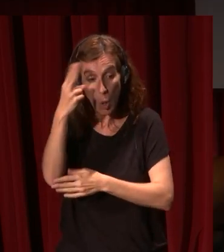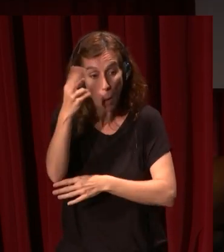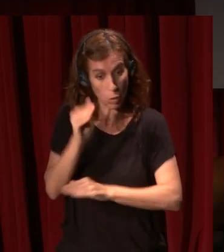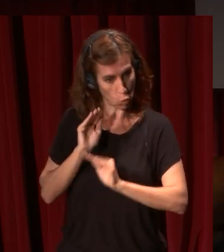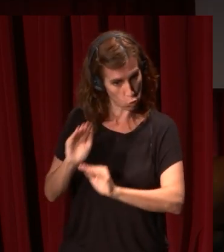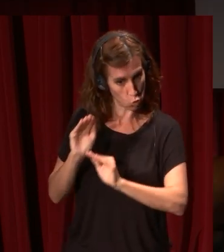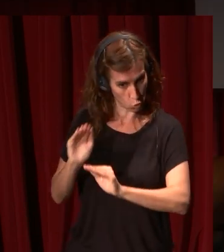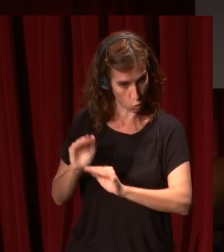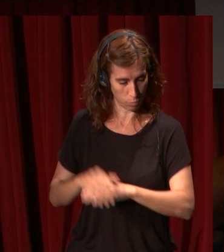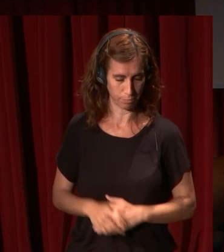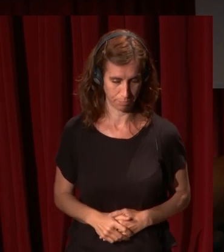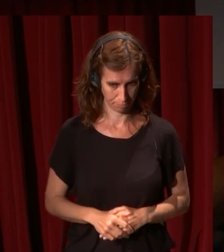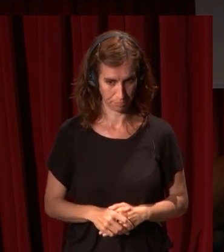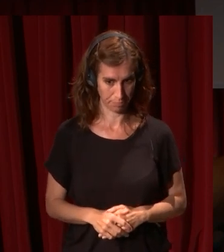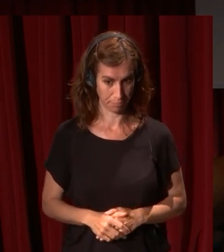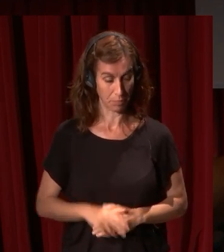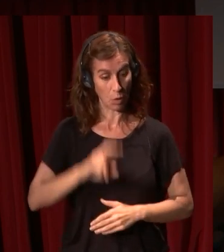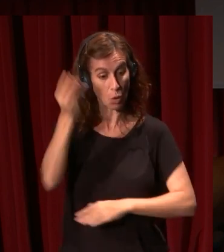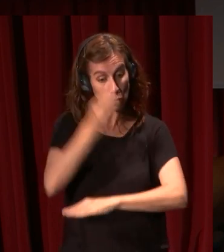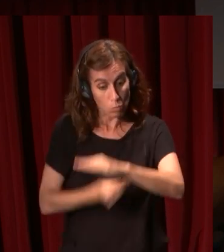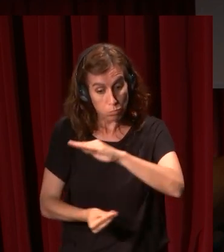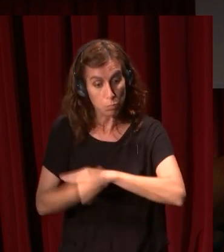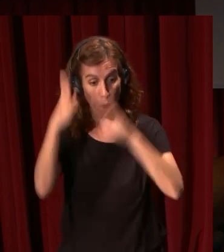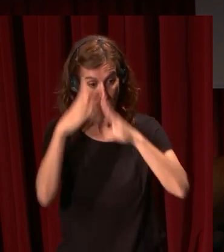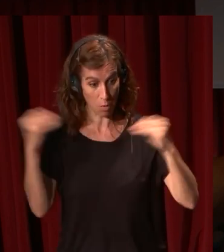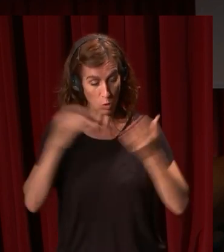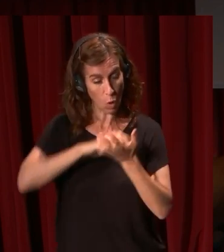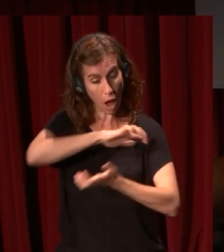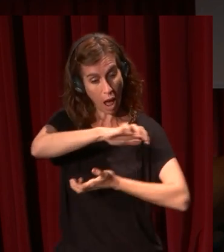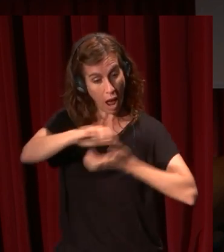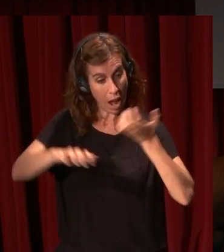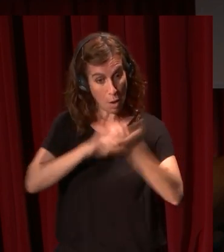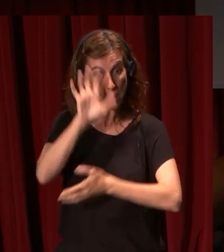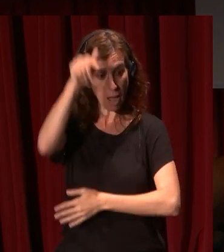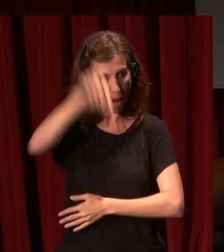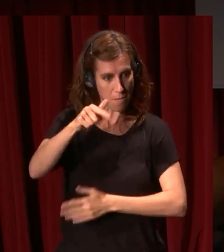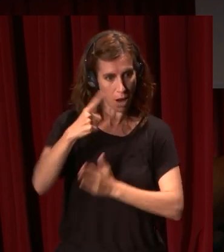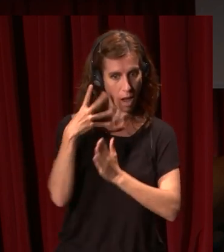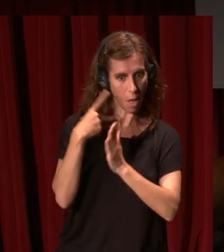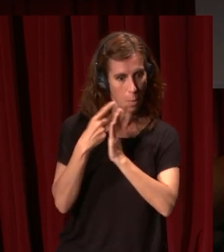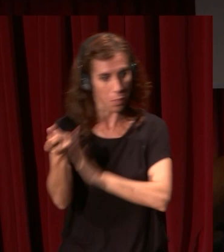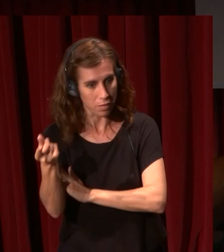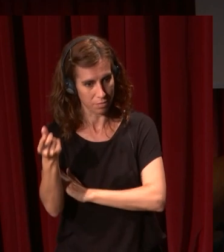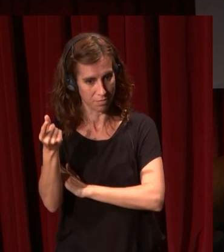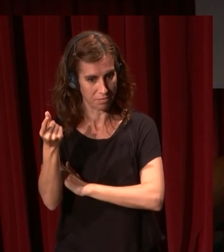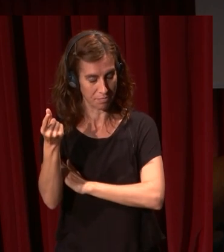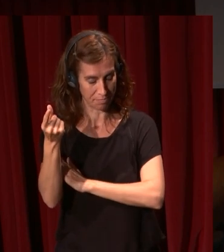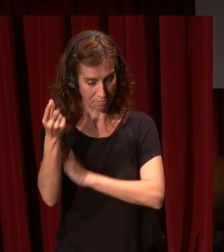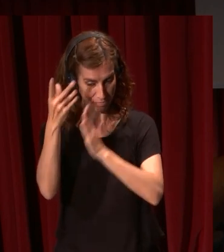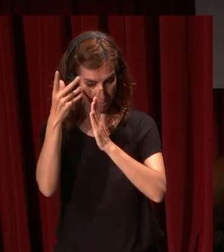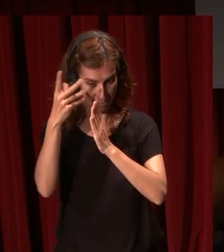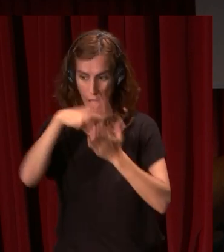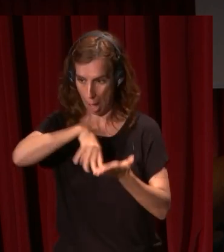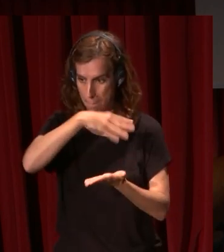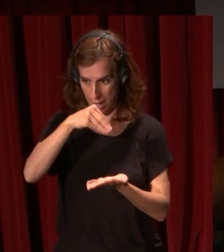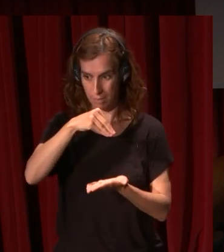Ambrosius Bosaert que es de origen flamenco que con la rebelión de los Países Bajos del Norte huye de Amberes se establece en Middelburg justo al